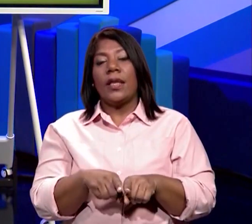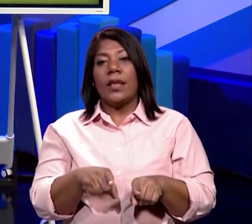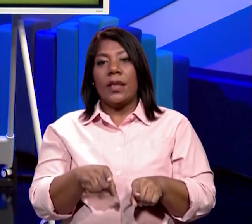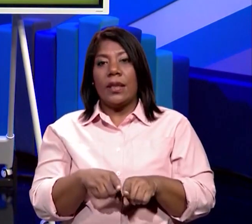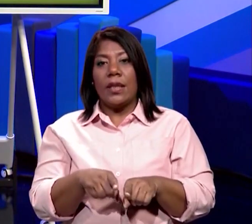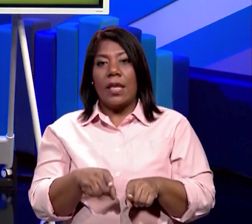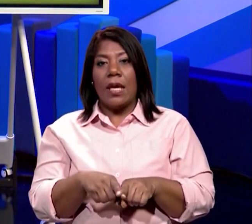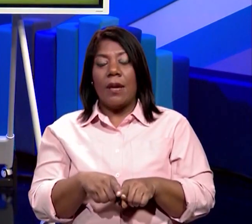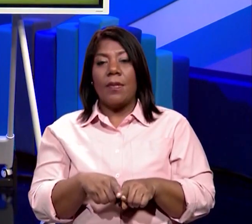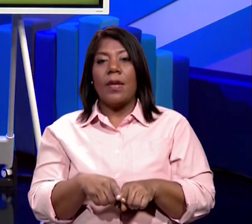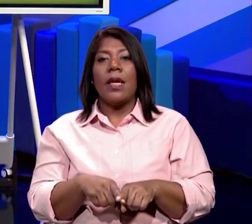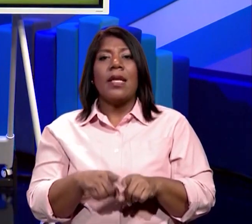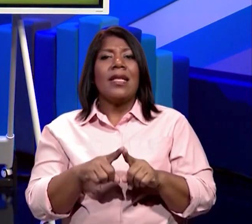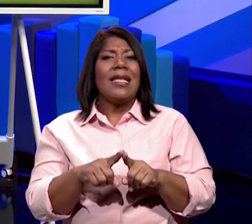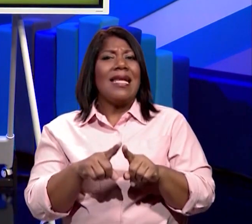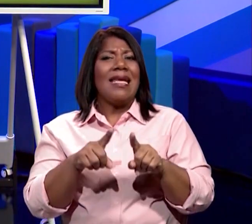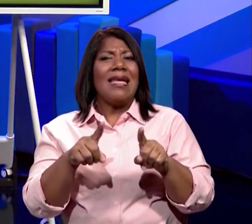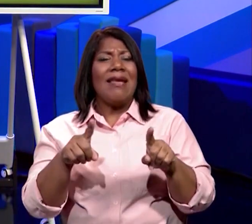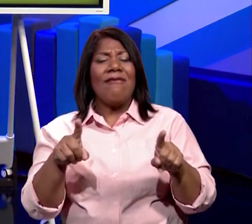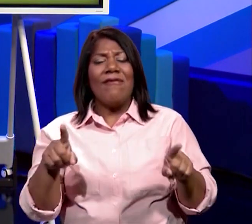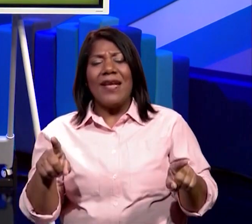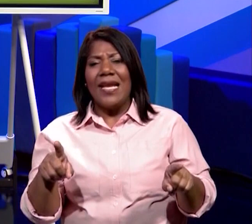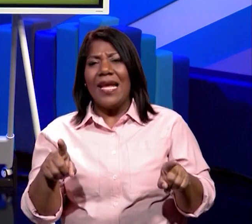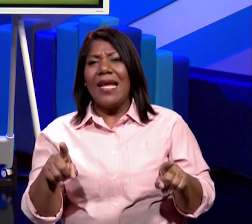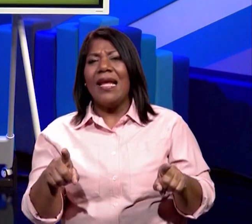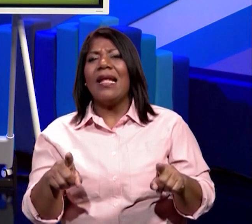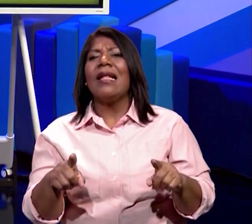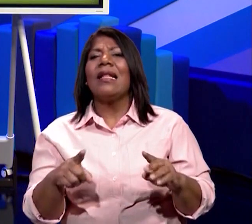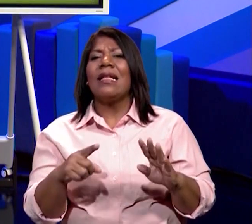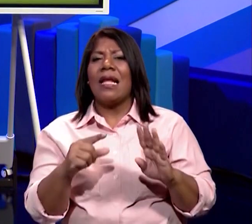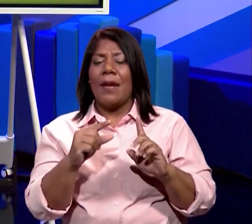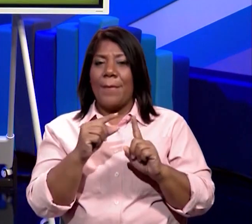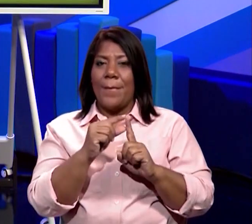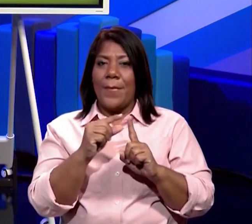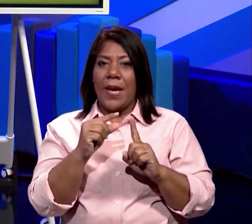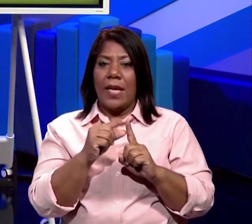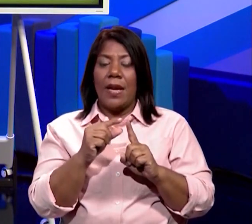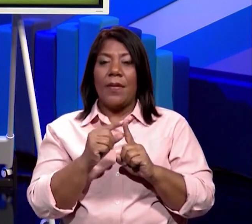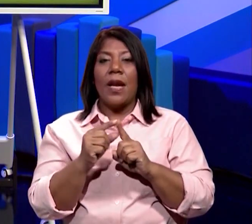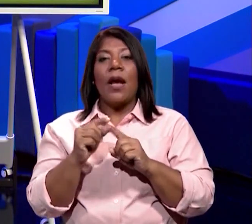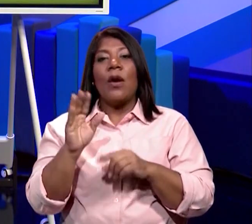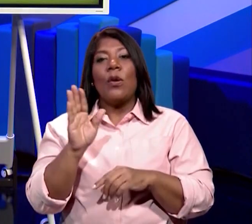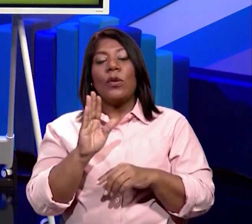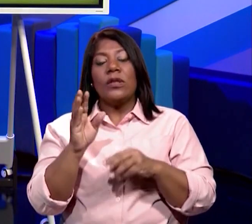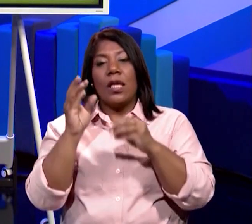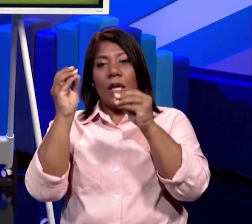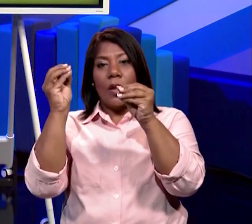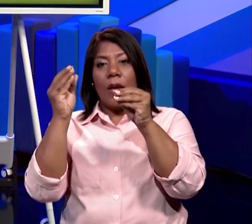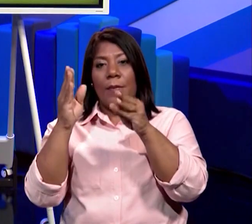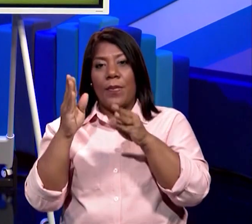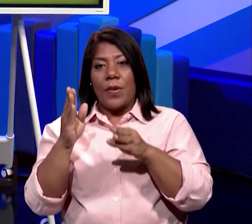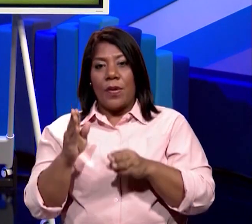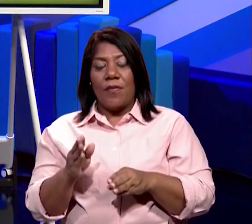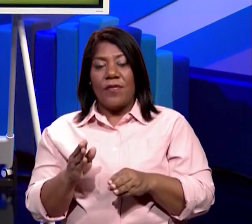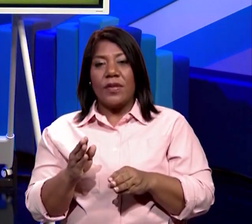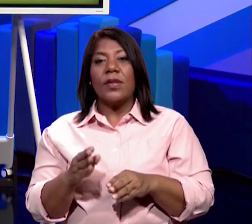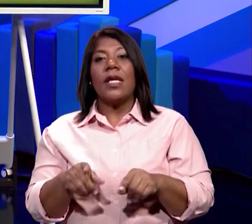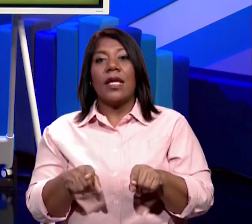escorrentía, lo que es sedimentación. Un saludo al profesor Edgardo del Manejo de Cuencas